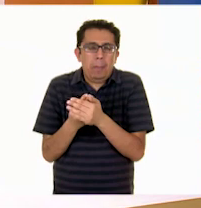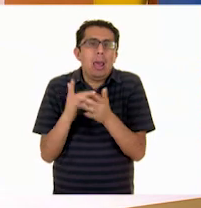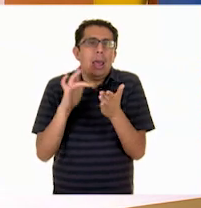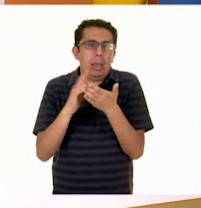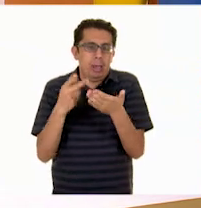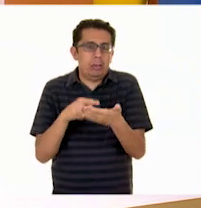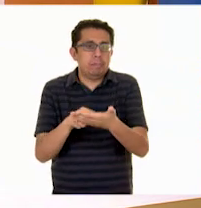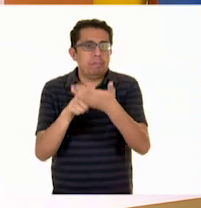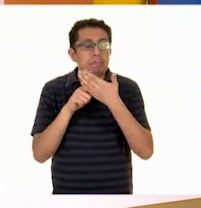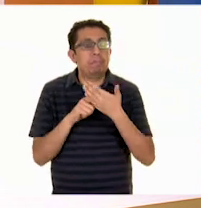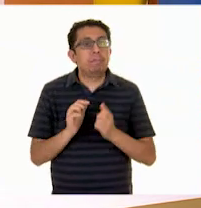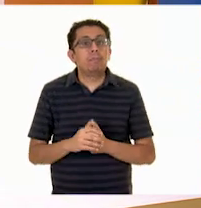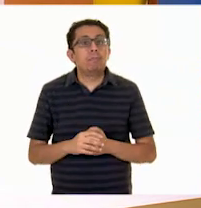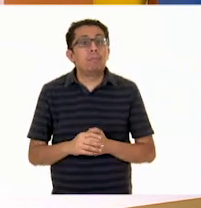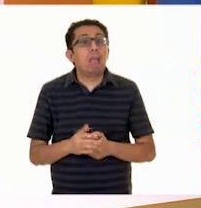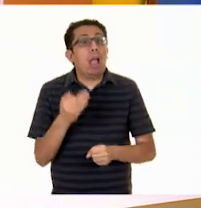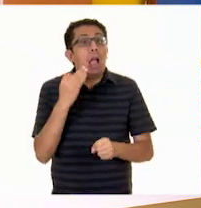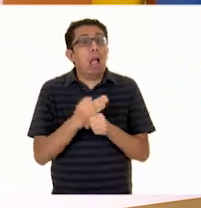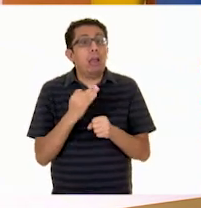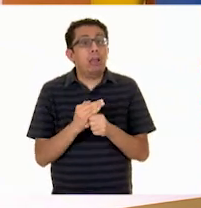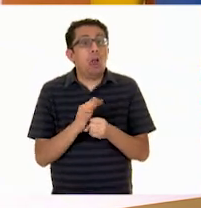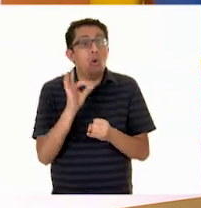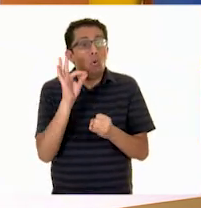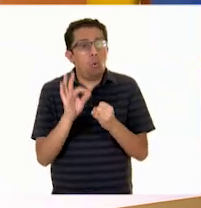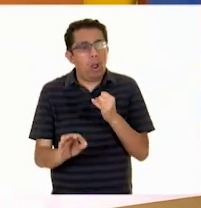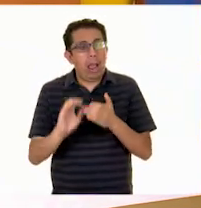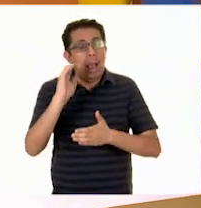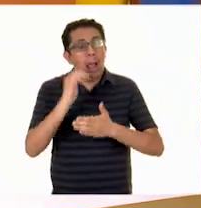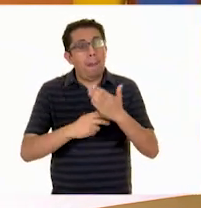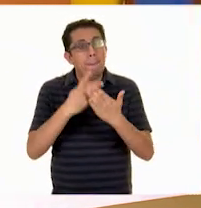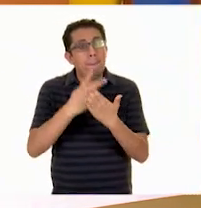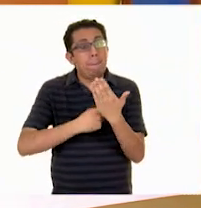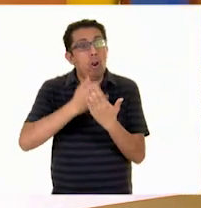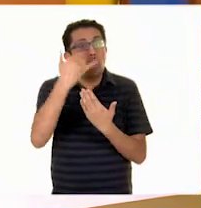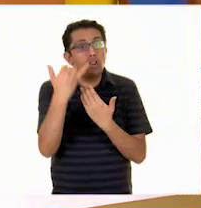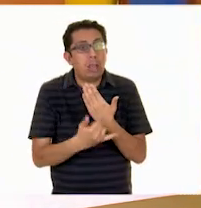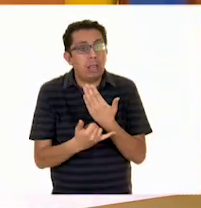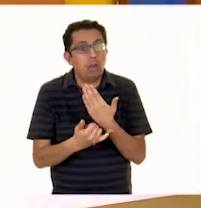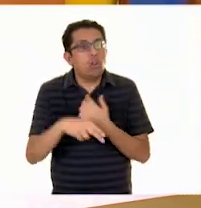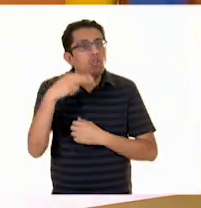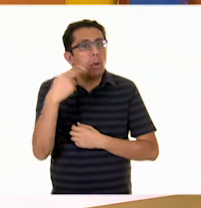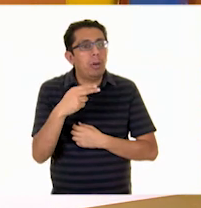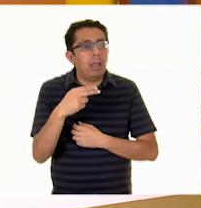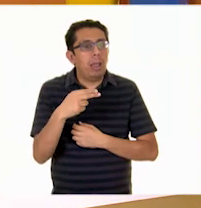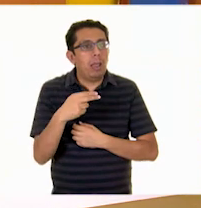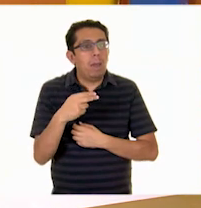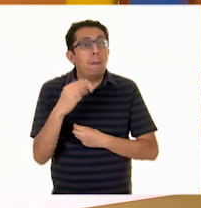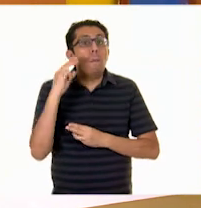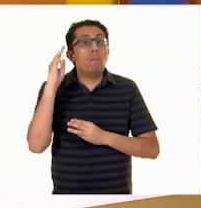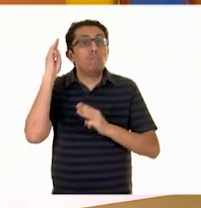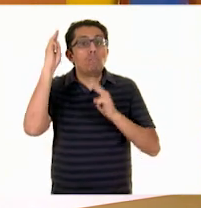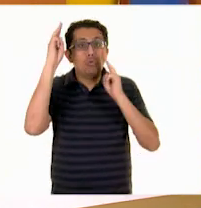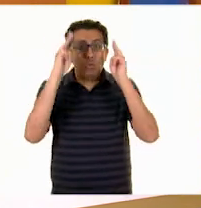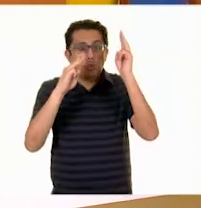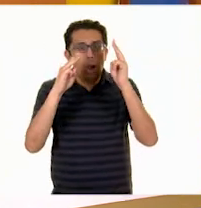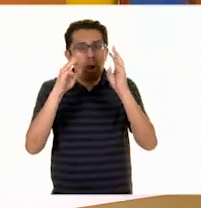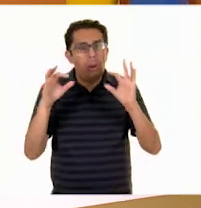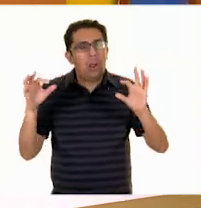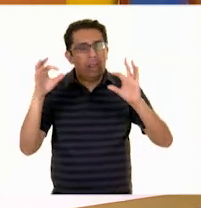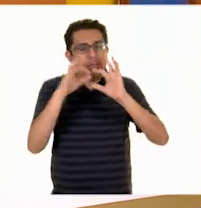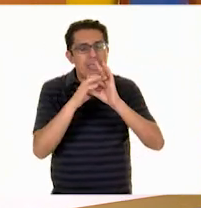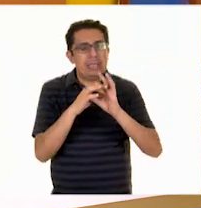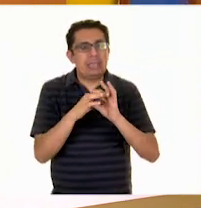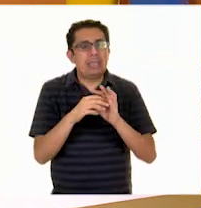mira, con esto concluimos nuestro proyecto titulado Los museos y los niños seguimos aprendiendo.